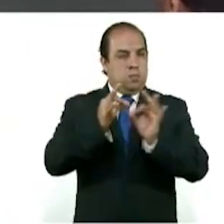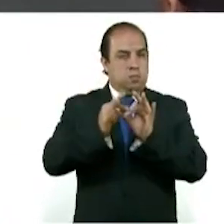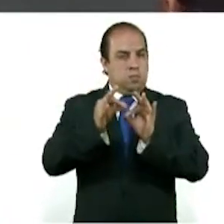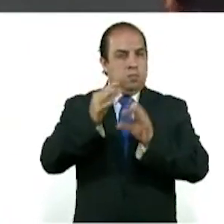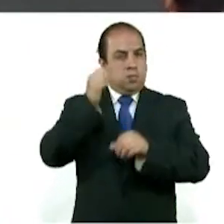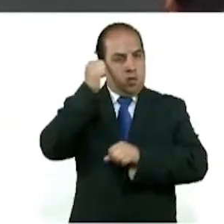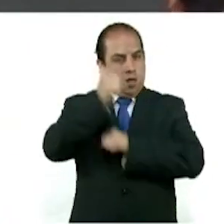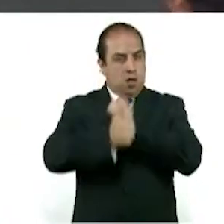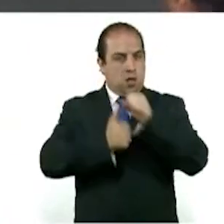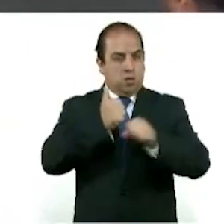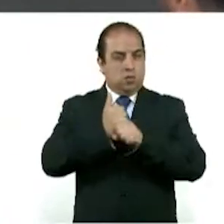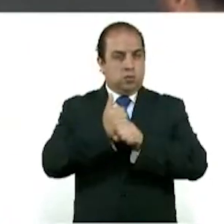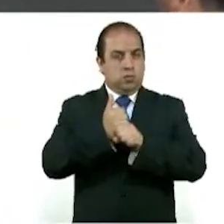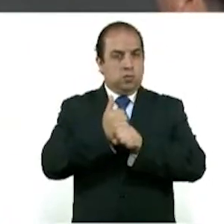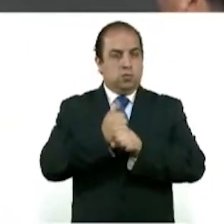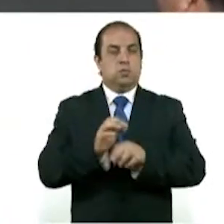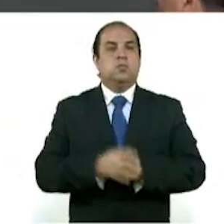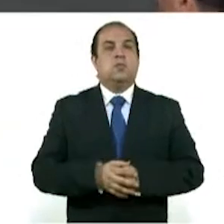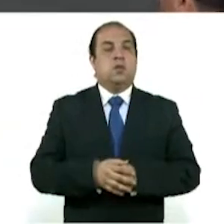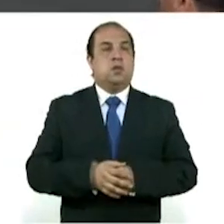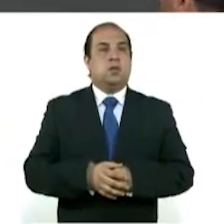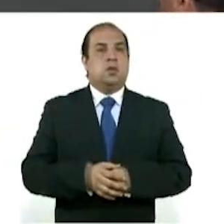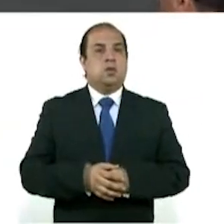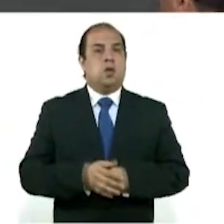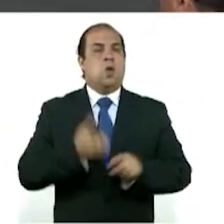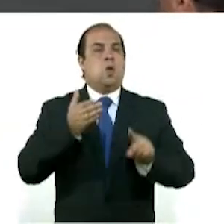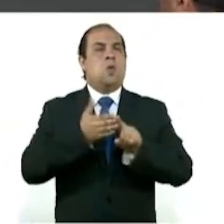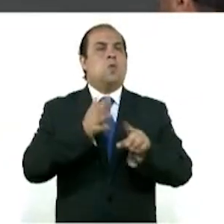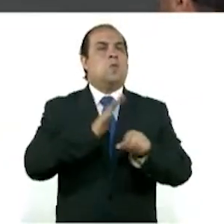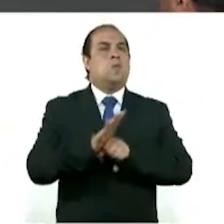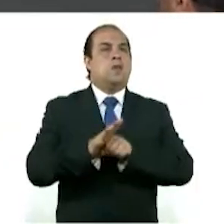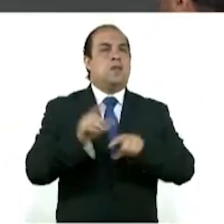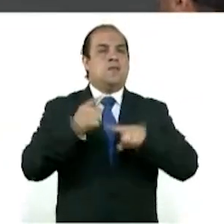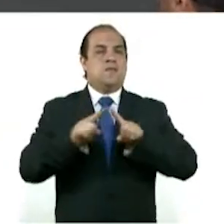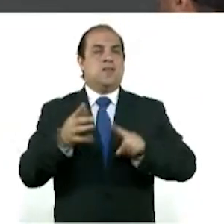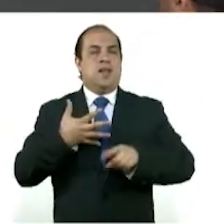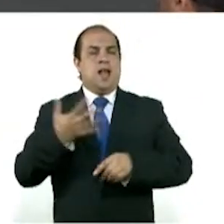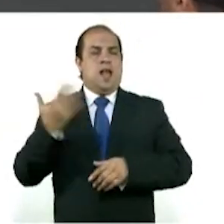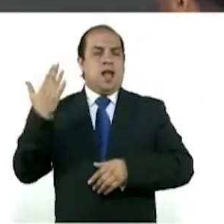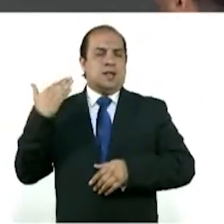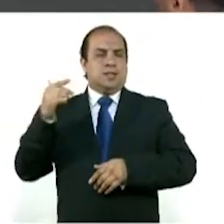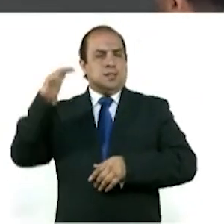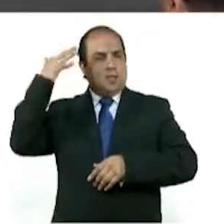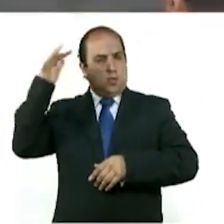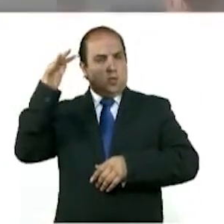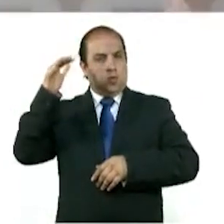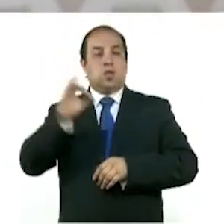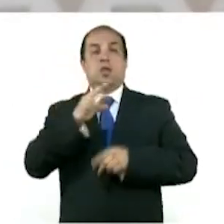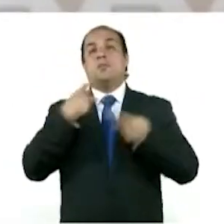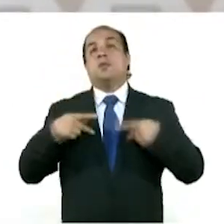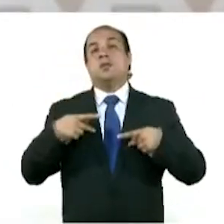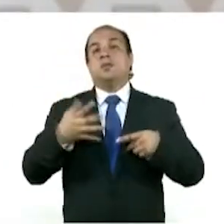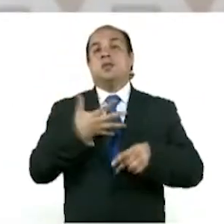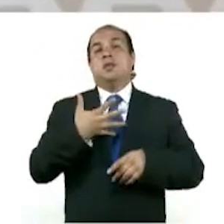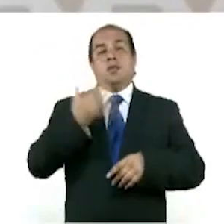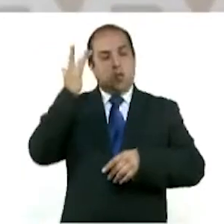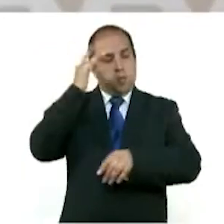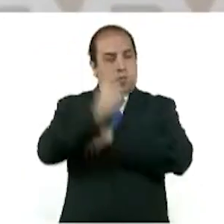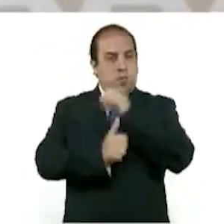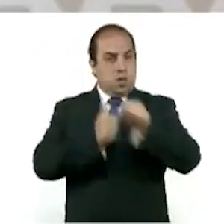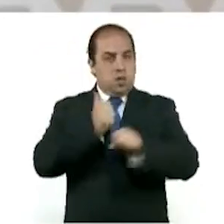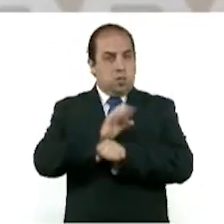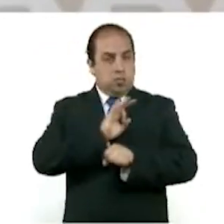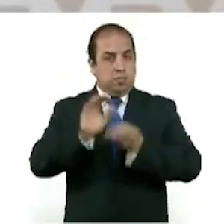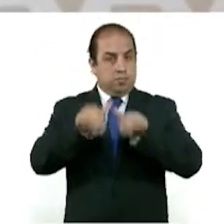diferencia de cuando eran adultos que podíamos ser más flexibles y que por ejemplo las personas que iban a cumplir años se podían registrar durante ese año,